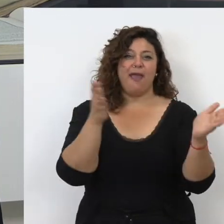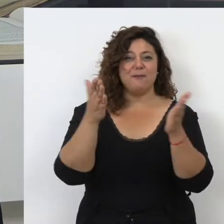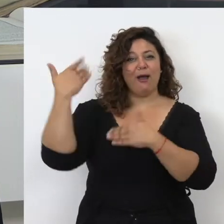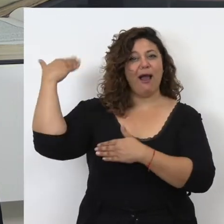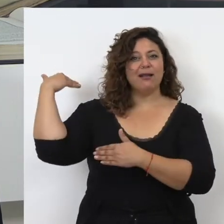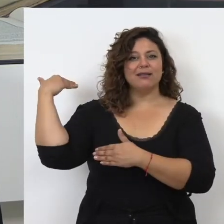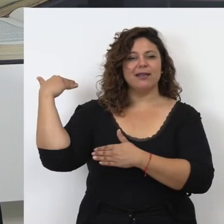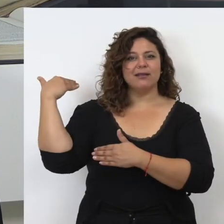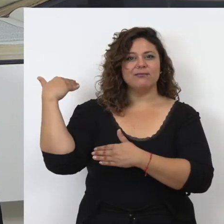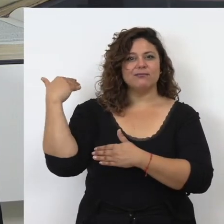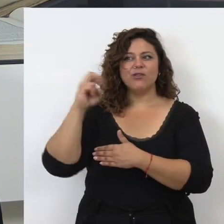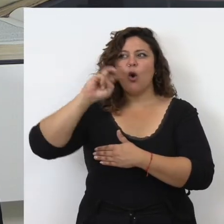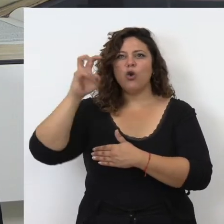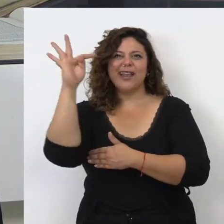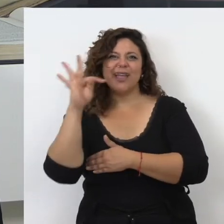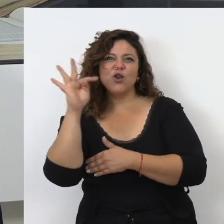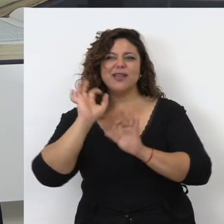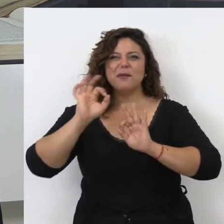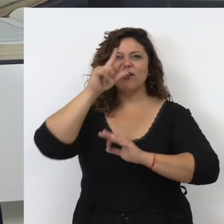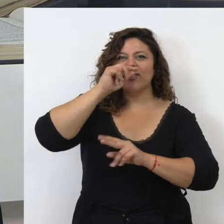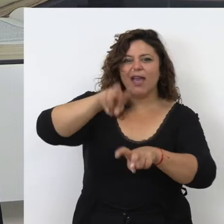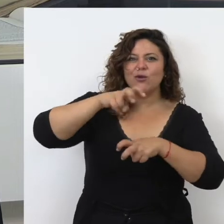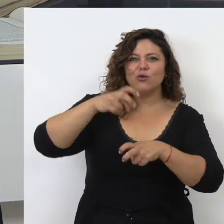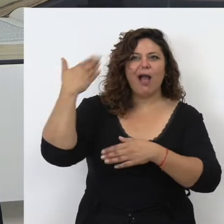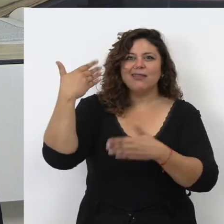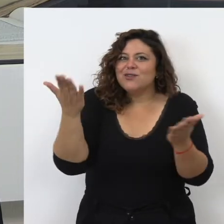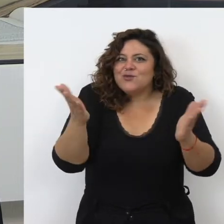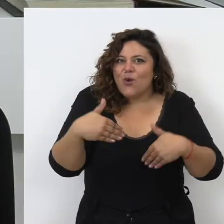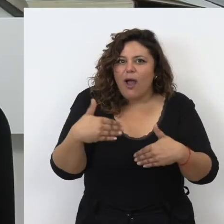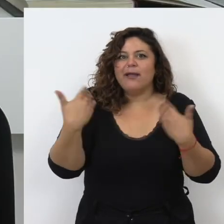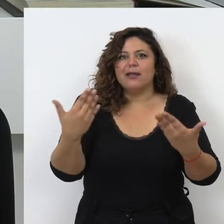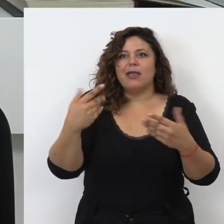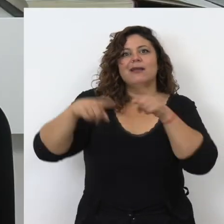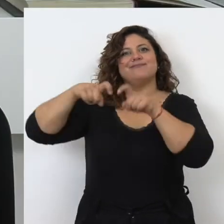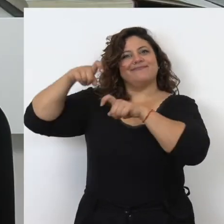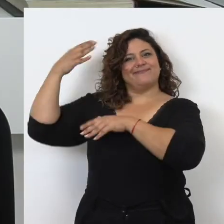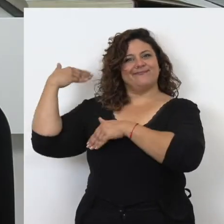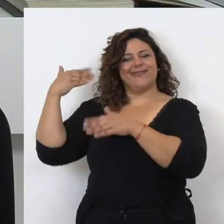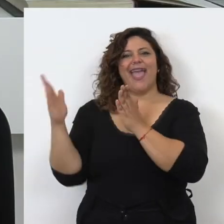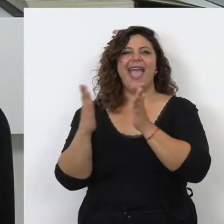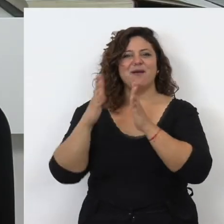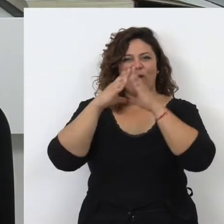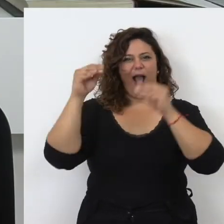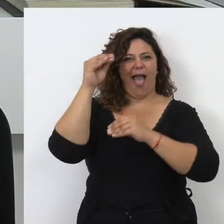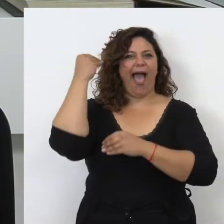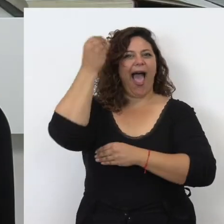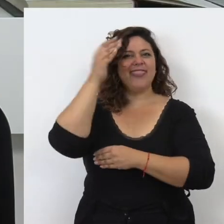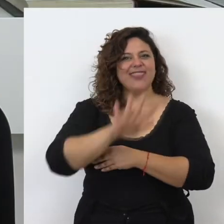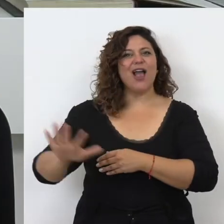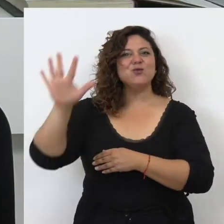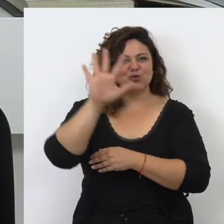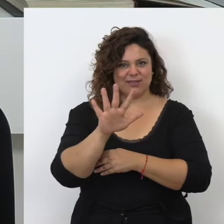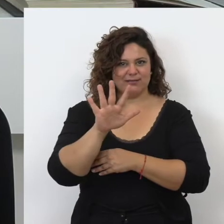en ese momento no se tenía ninguna otra teoría agronómica. Entonces, pues se volvieron los ojos a la época andalusí,